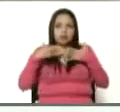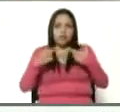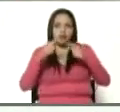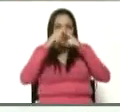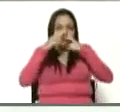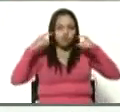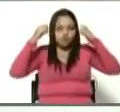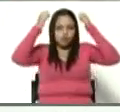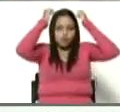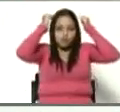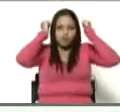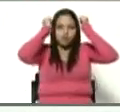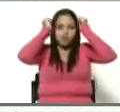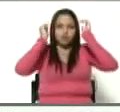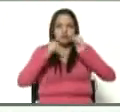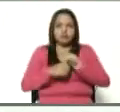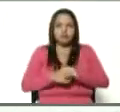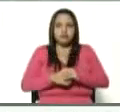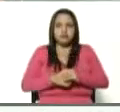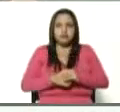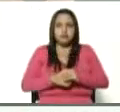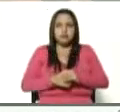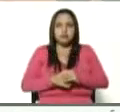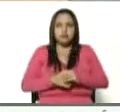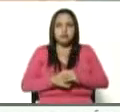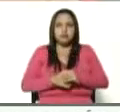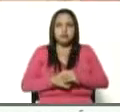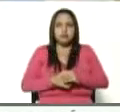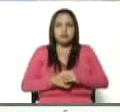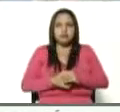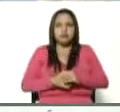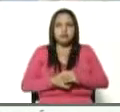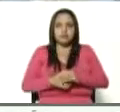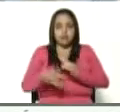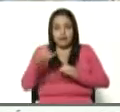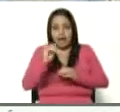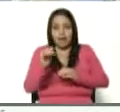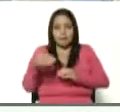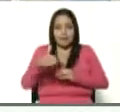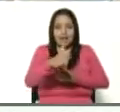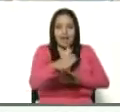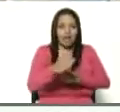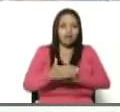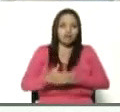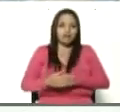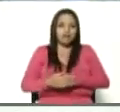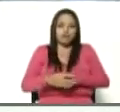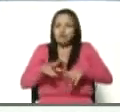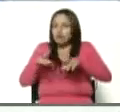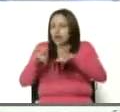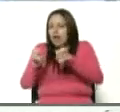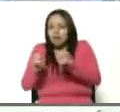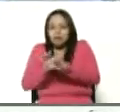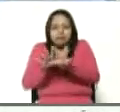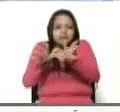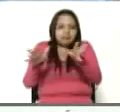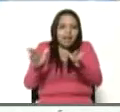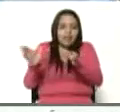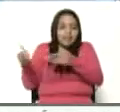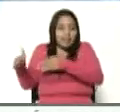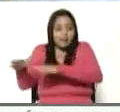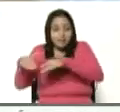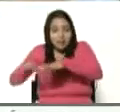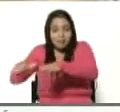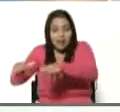¿ah? Su gorra de miliciana. Y ahí lleva su pescado fresquecito, compadre, del mar al barrio.